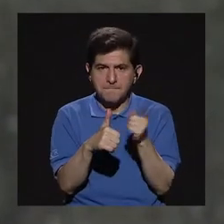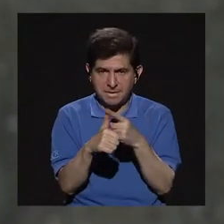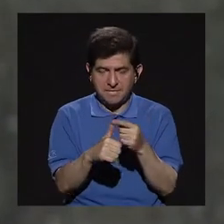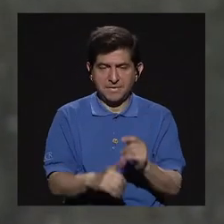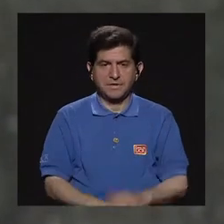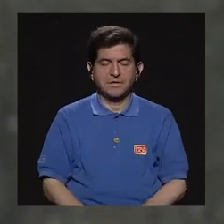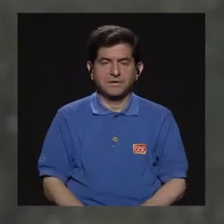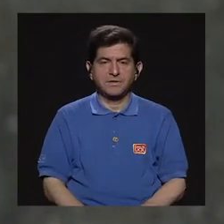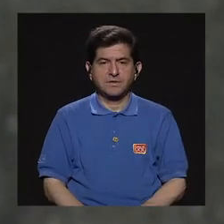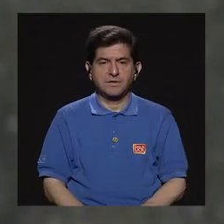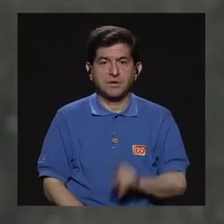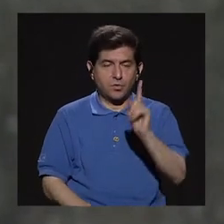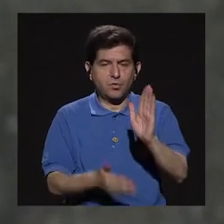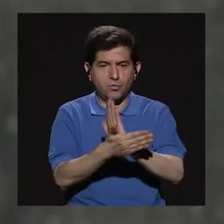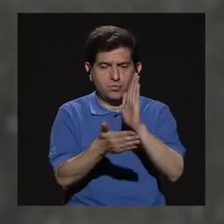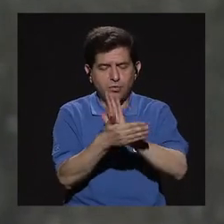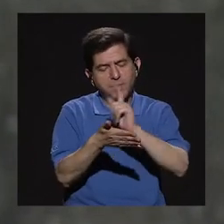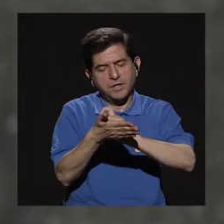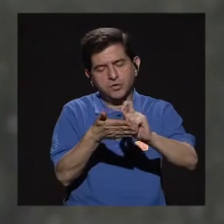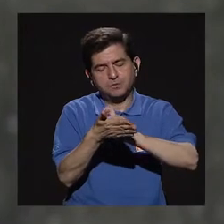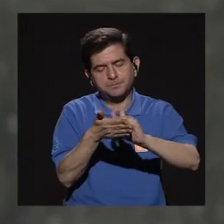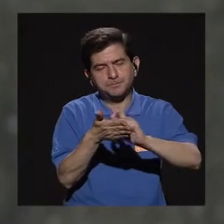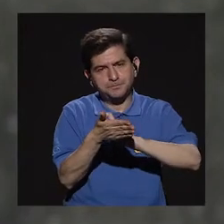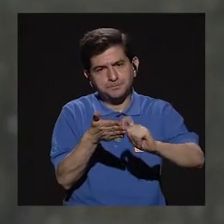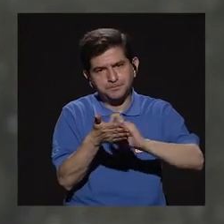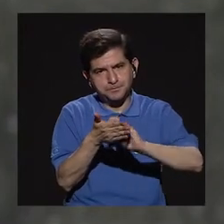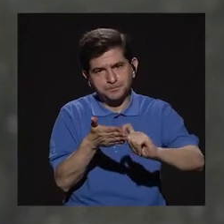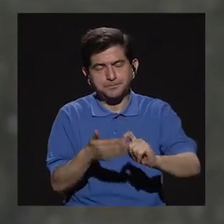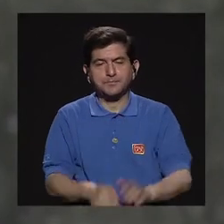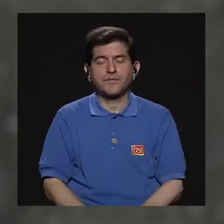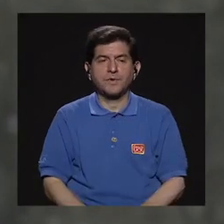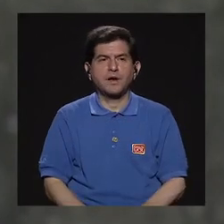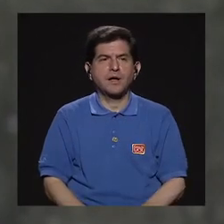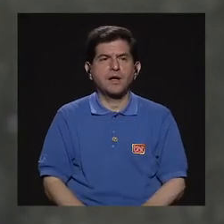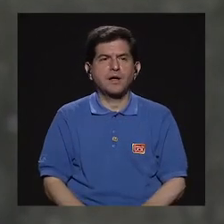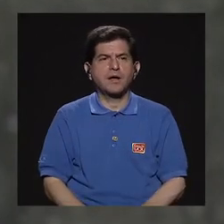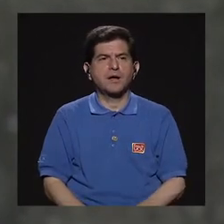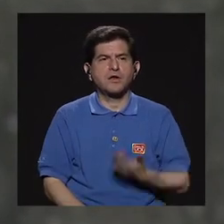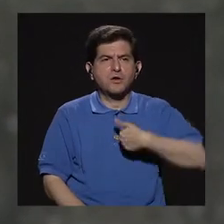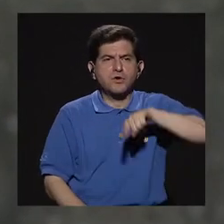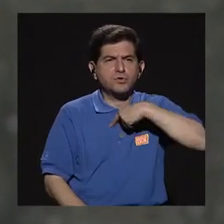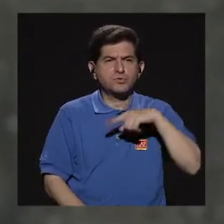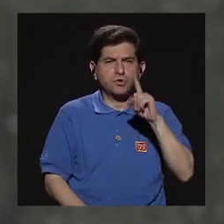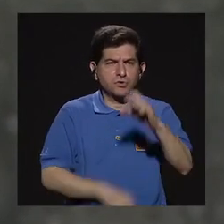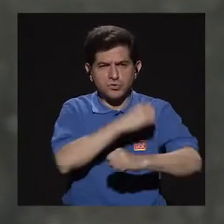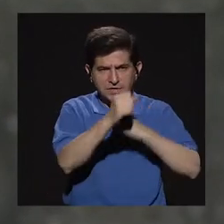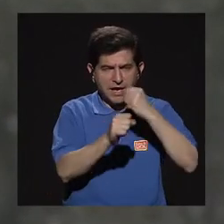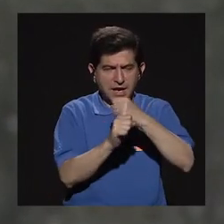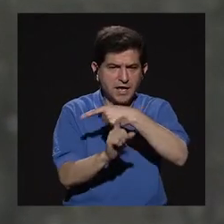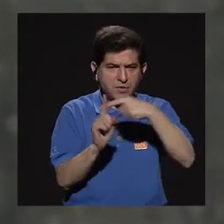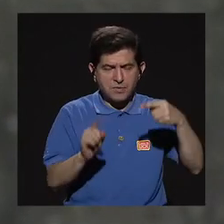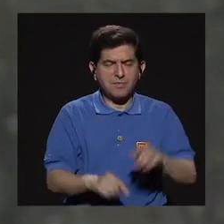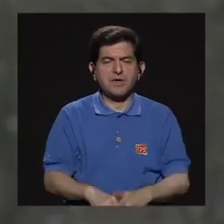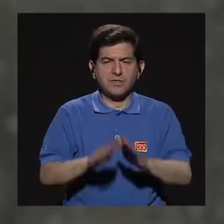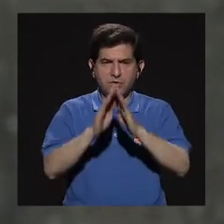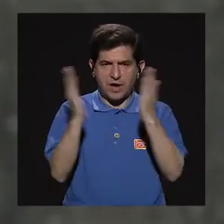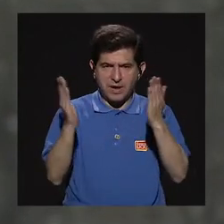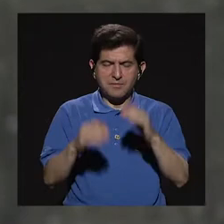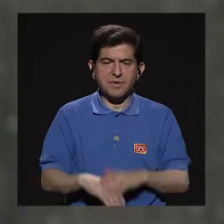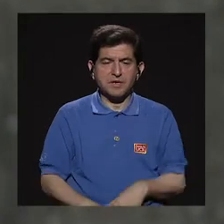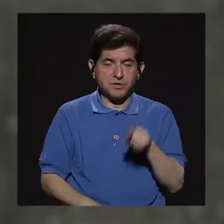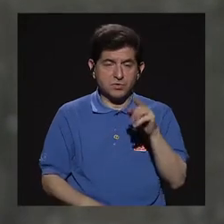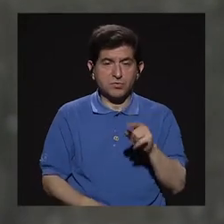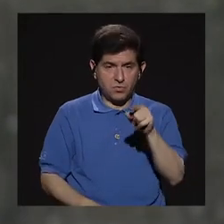que deben de hacer es completar una solicitud, ¿verdad? Nosotros cada año y medio aproximadamente abrimos promociones,